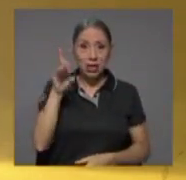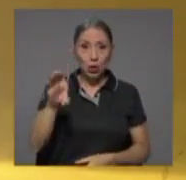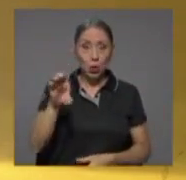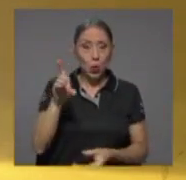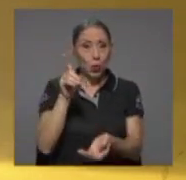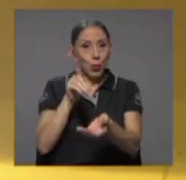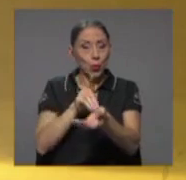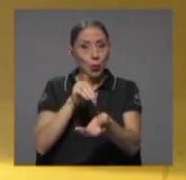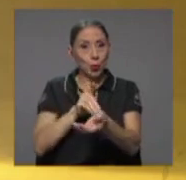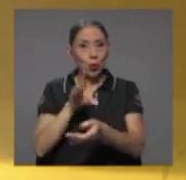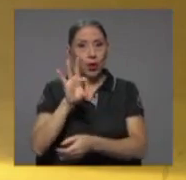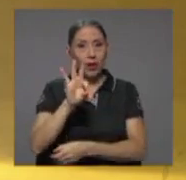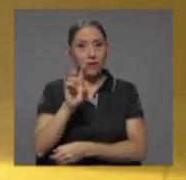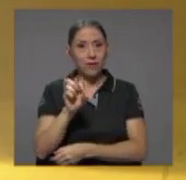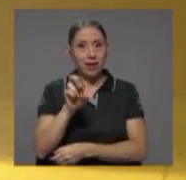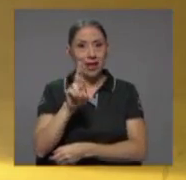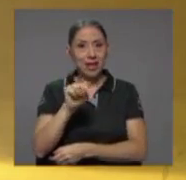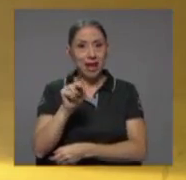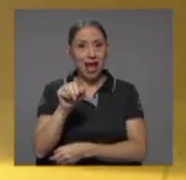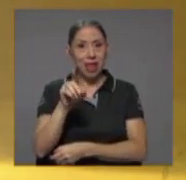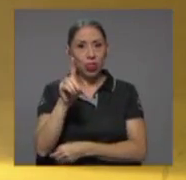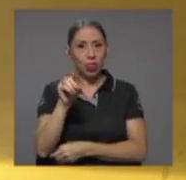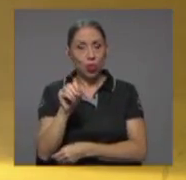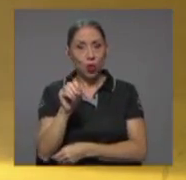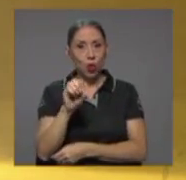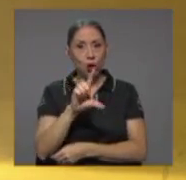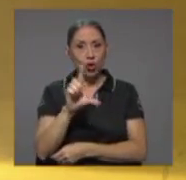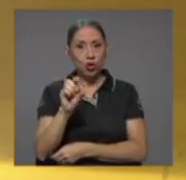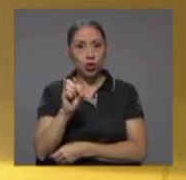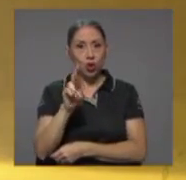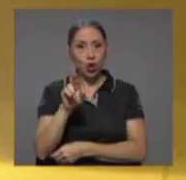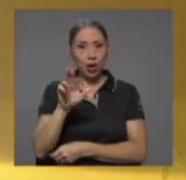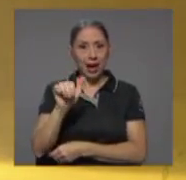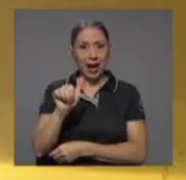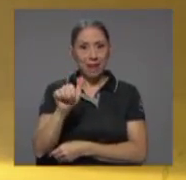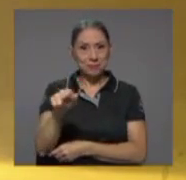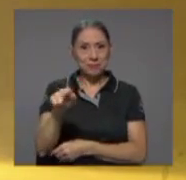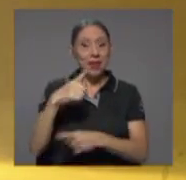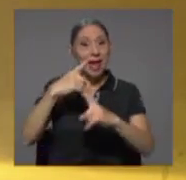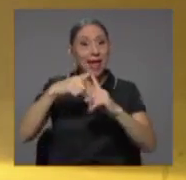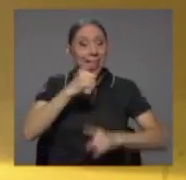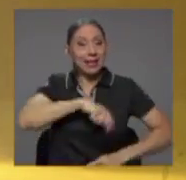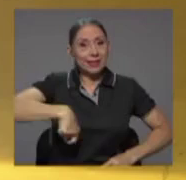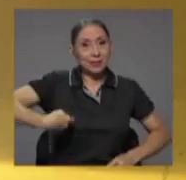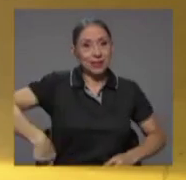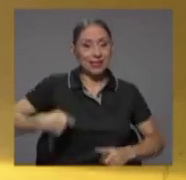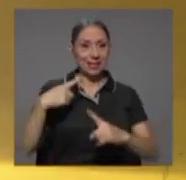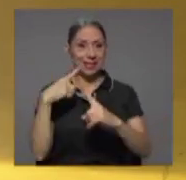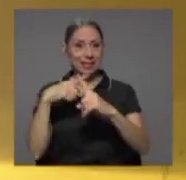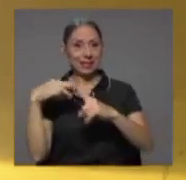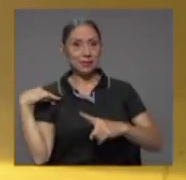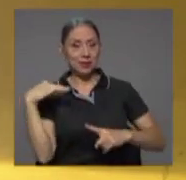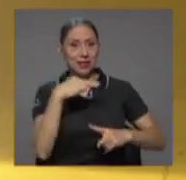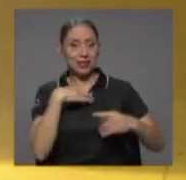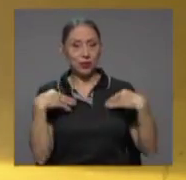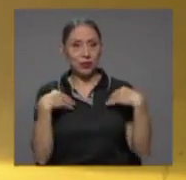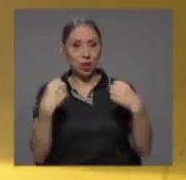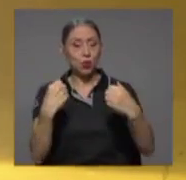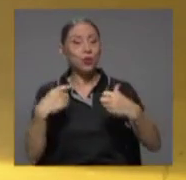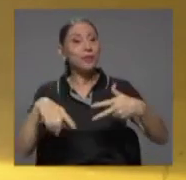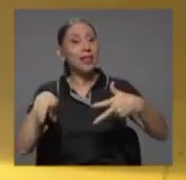Fernando Yorca, ex presidente y ex ministro de Salud, y